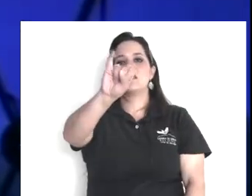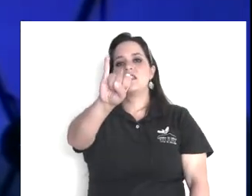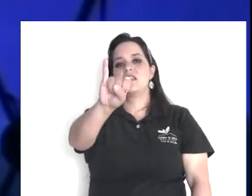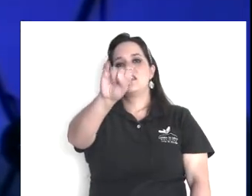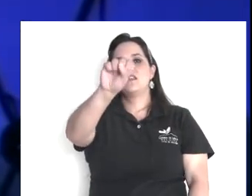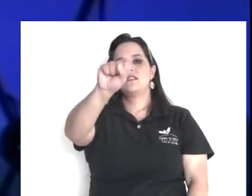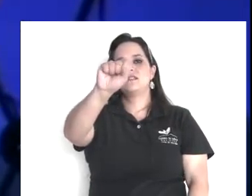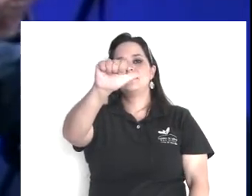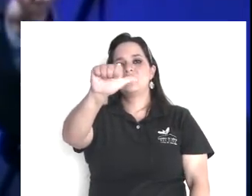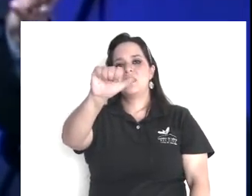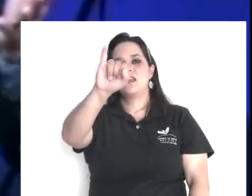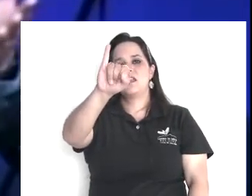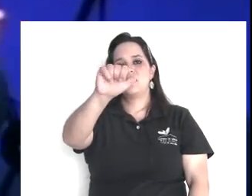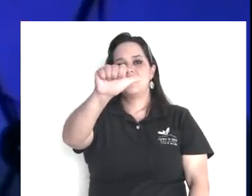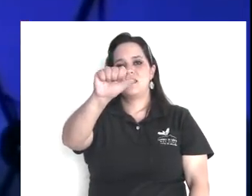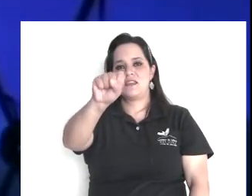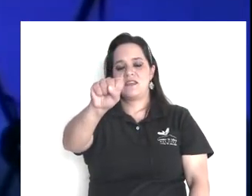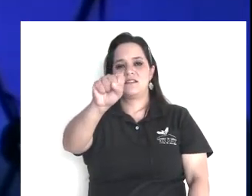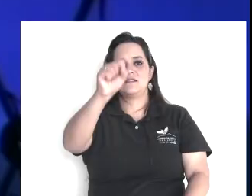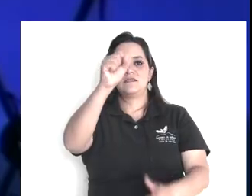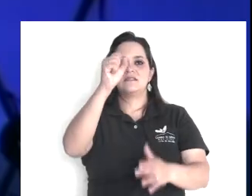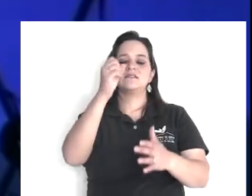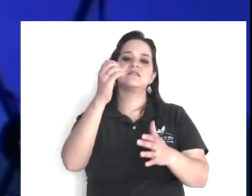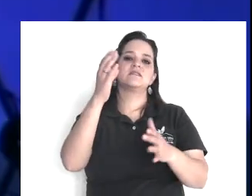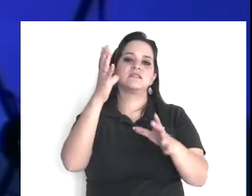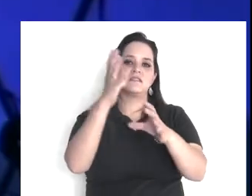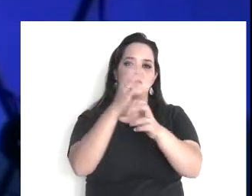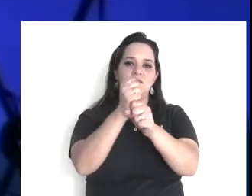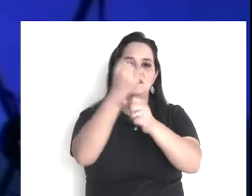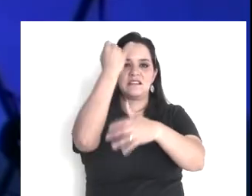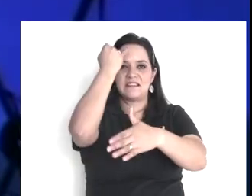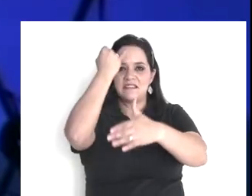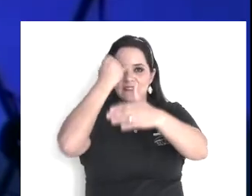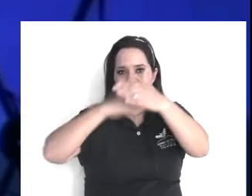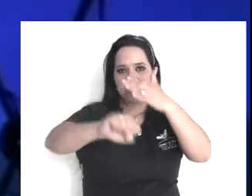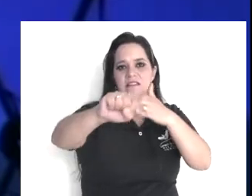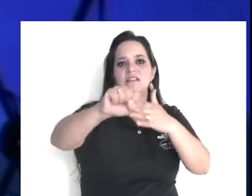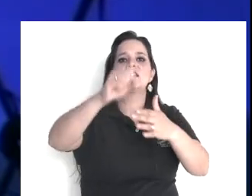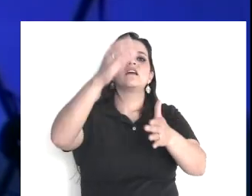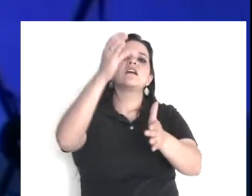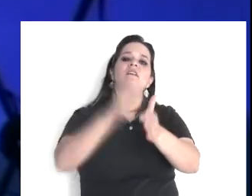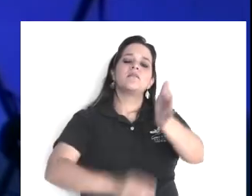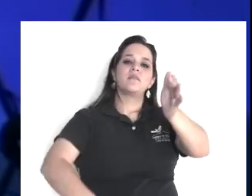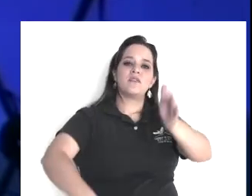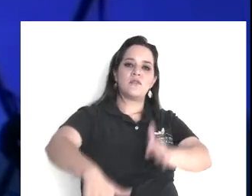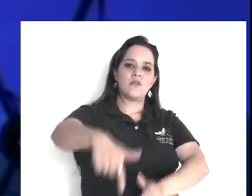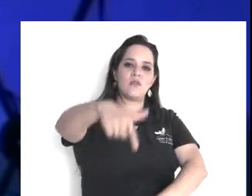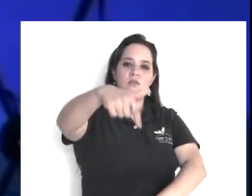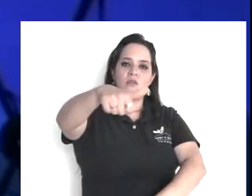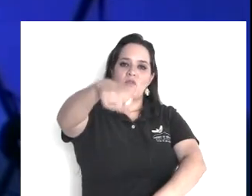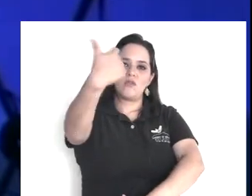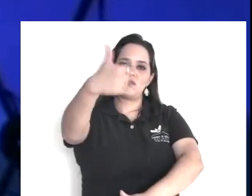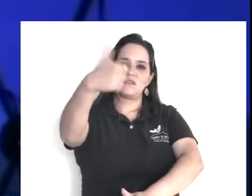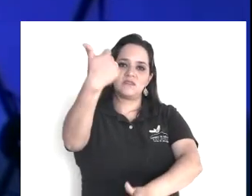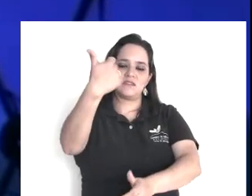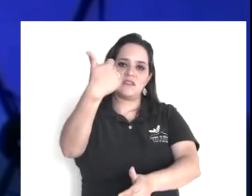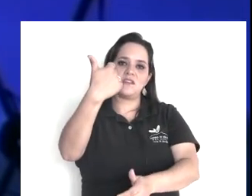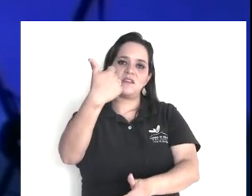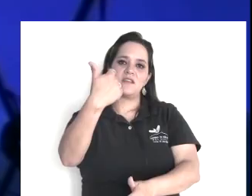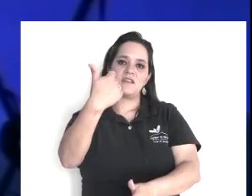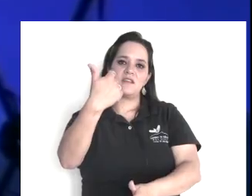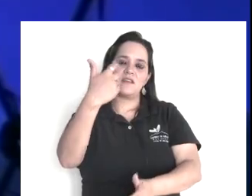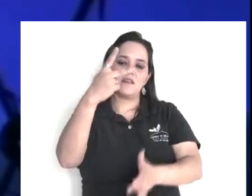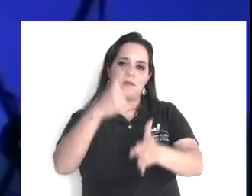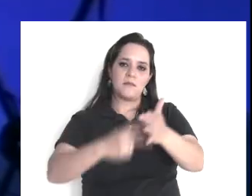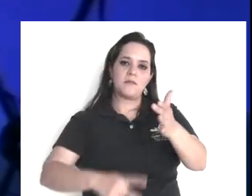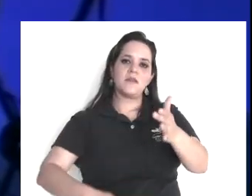bueno, ya, ya lo, ya lo leímos, donde dice, no juzgará según la vista de sus ojos, pero en la segunda parte de, Isaías